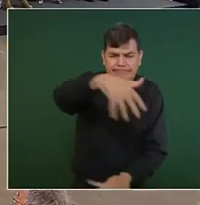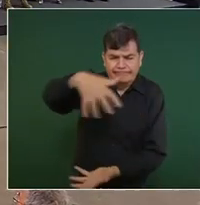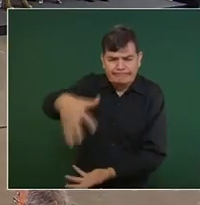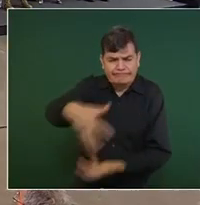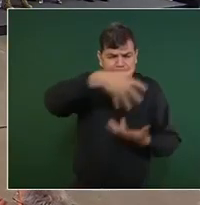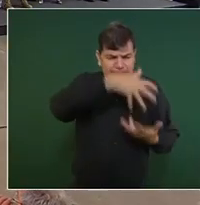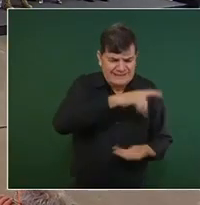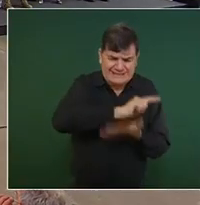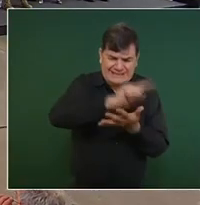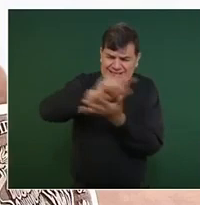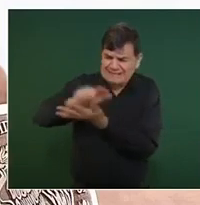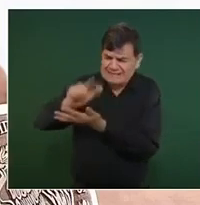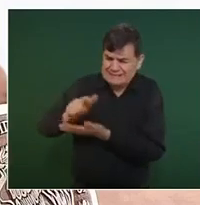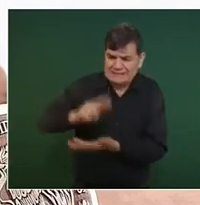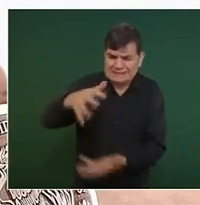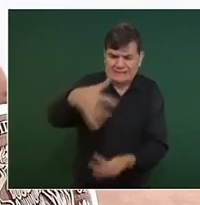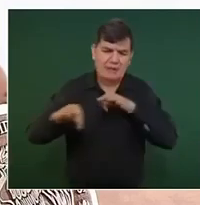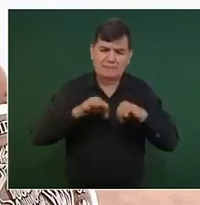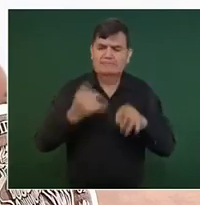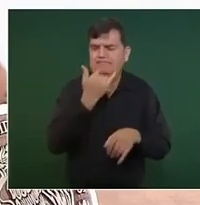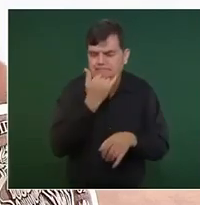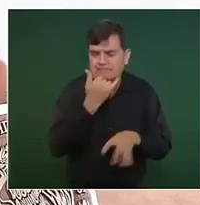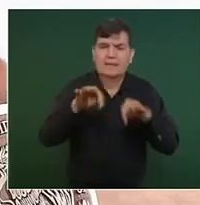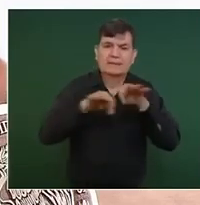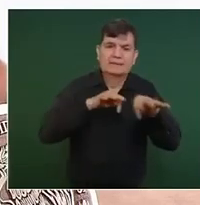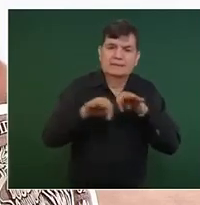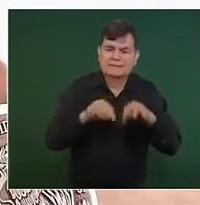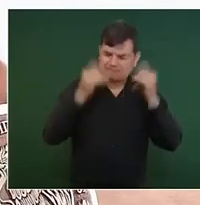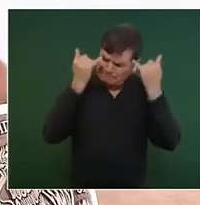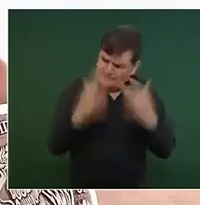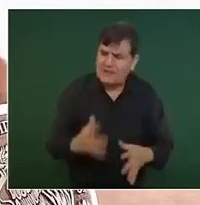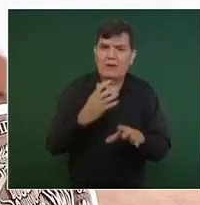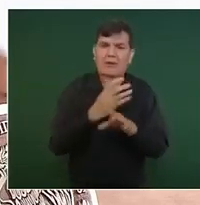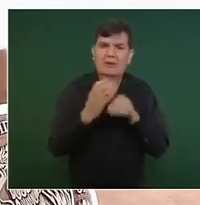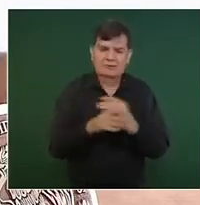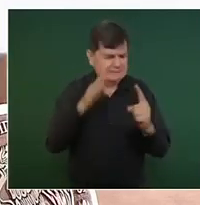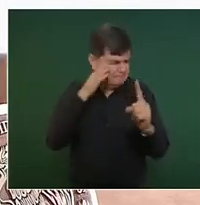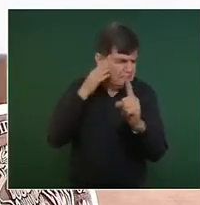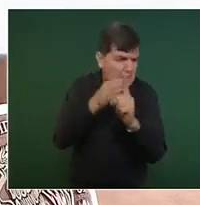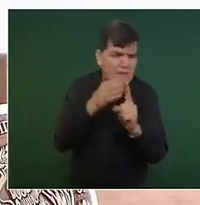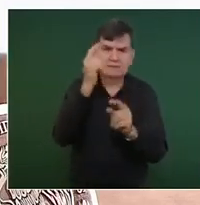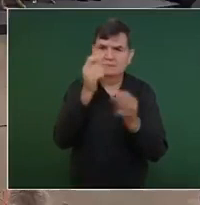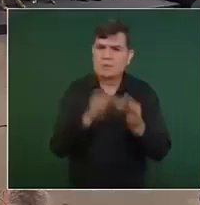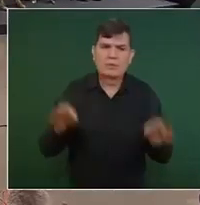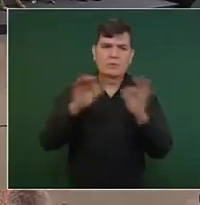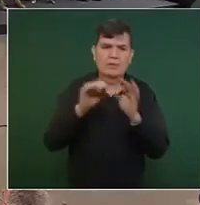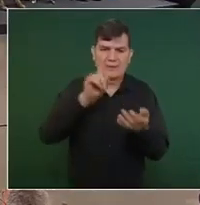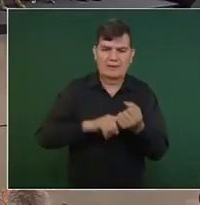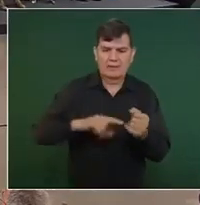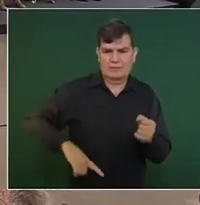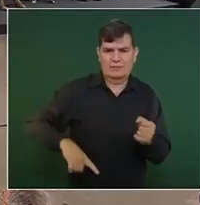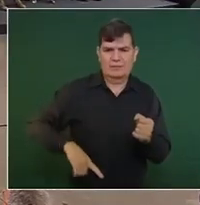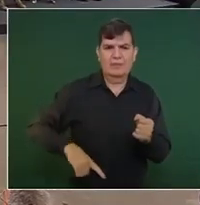sin duda la limpieza se convirtió en la tarea y meta principal de las autoridades de los tres órdenes de gobierno.